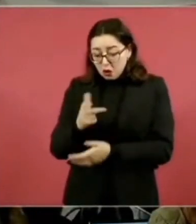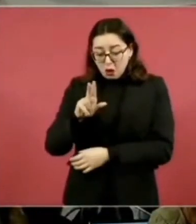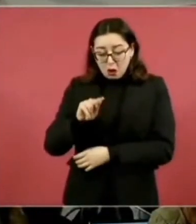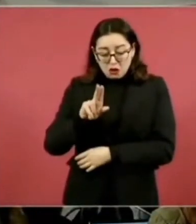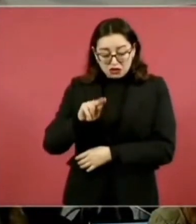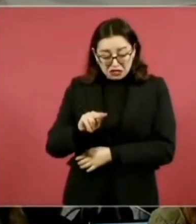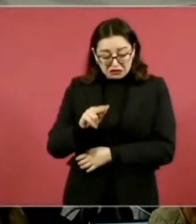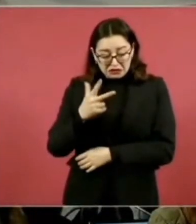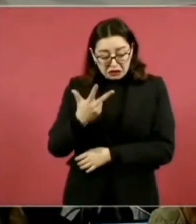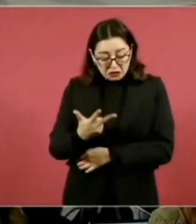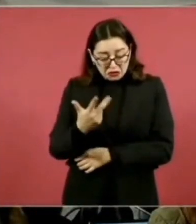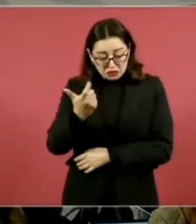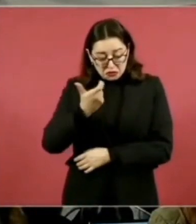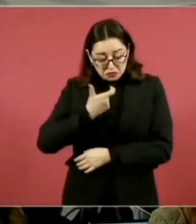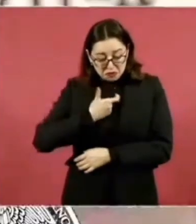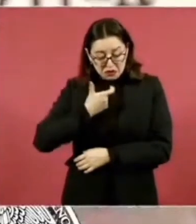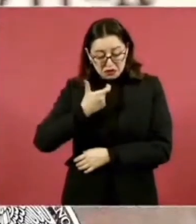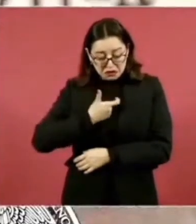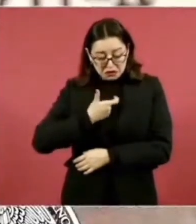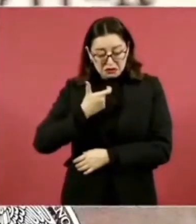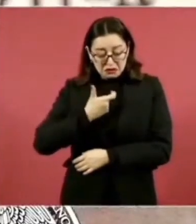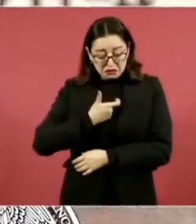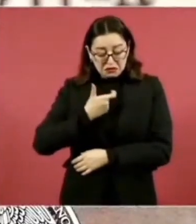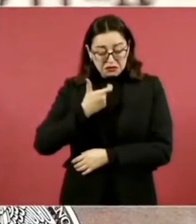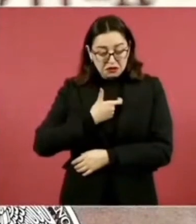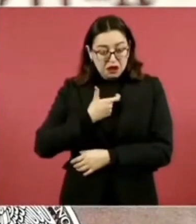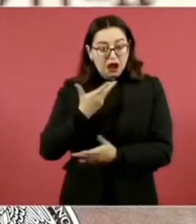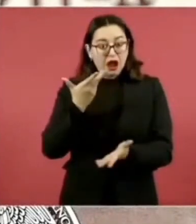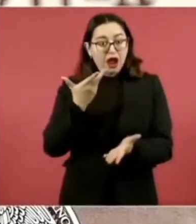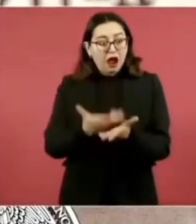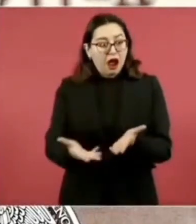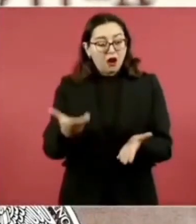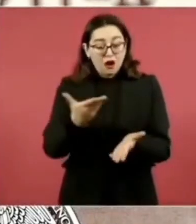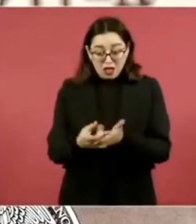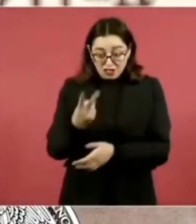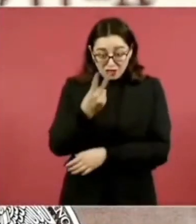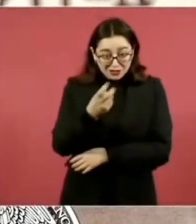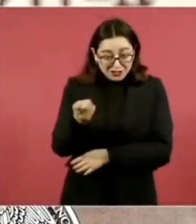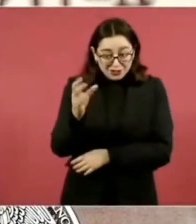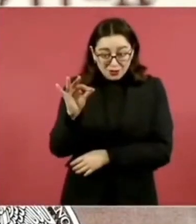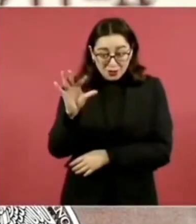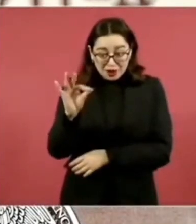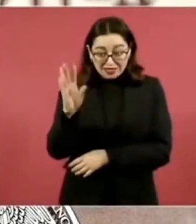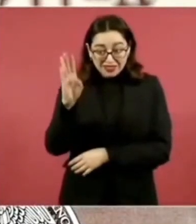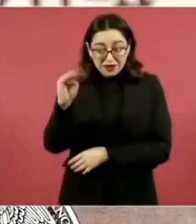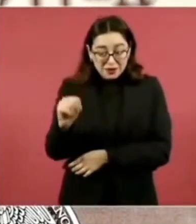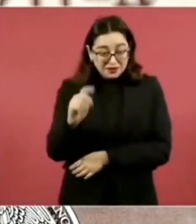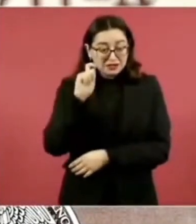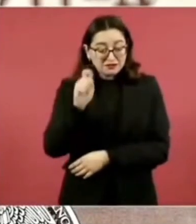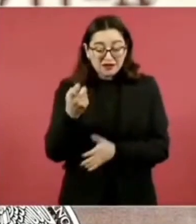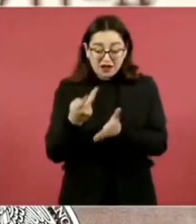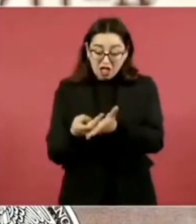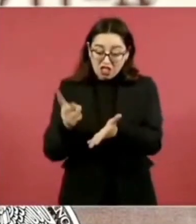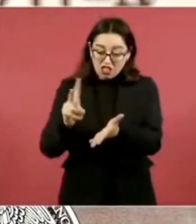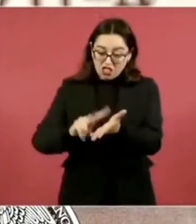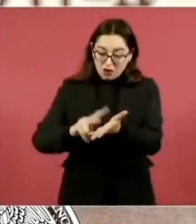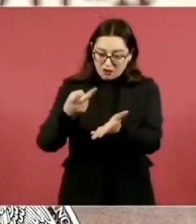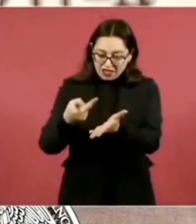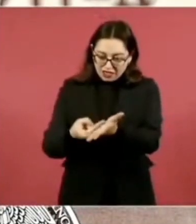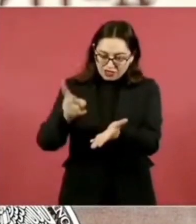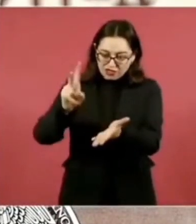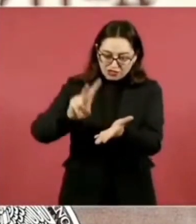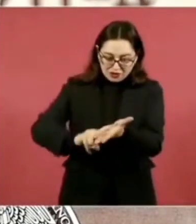cuenta rápida, 249 pesos es casi el triple. Y en el caso de la zona